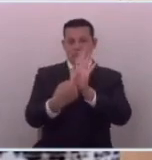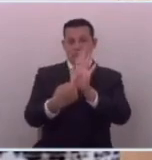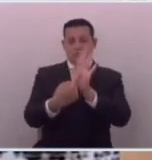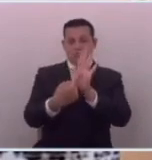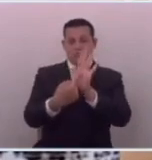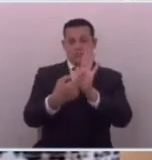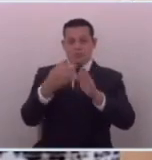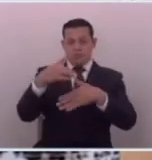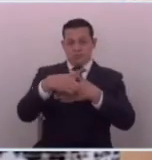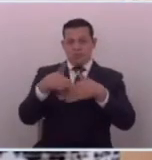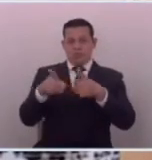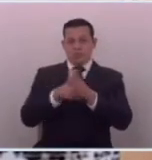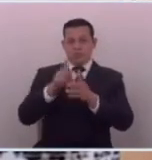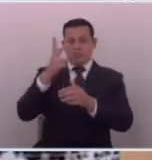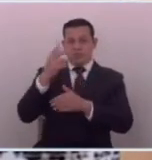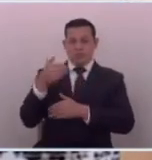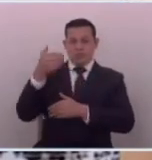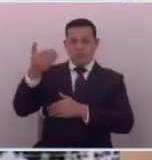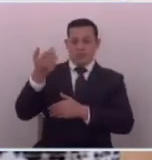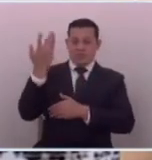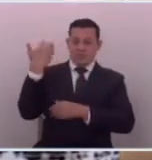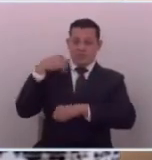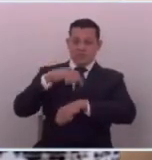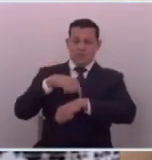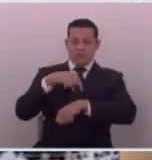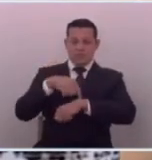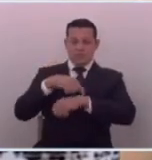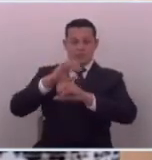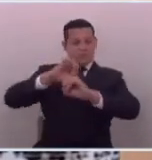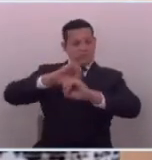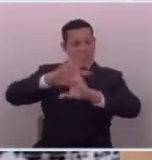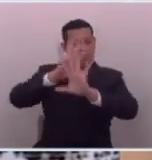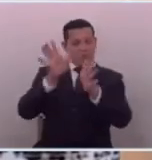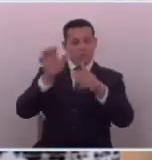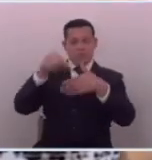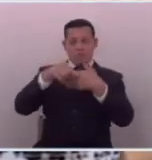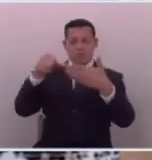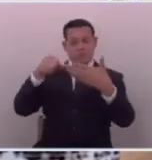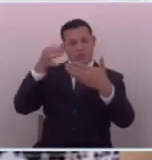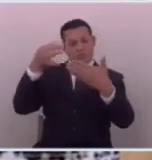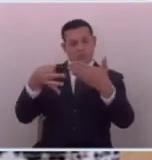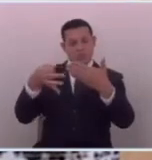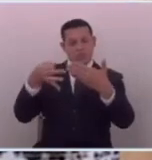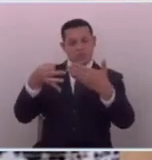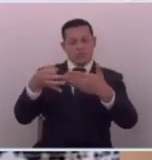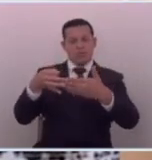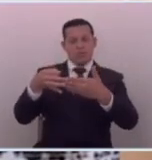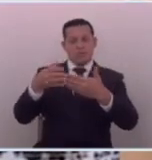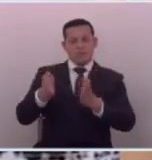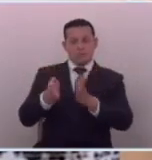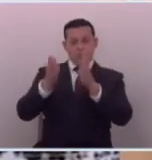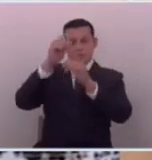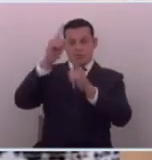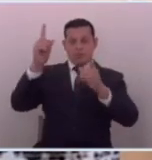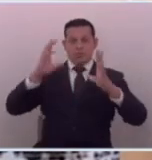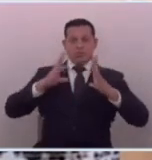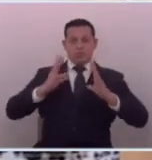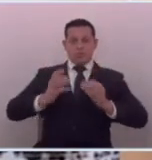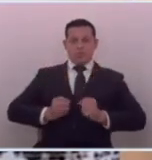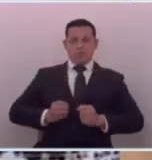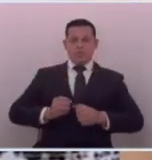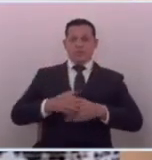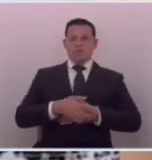esta diputada hace dos años para ser más transparente la asamblea legislativa más transparente las instituciones del estado